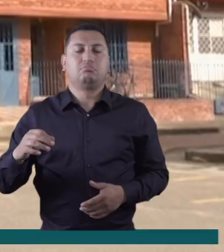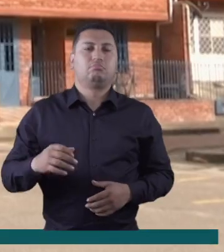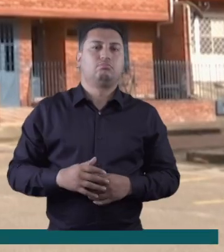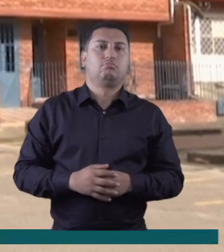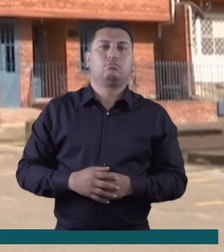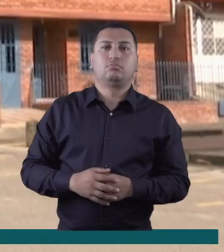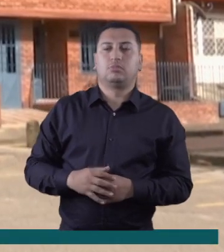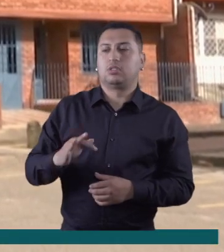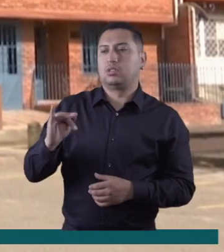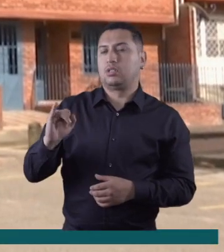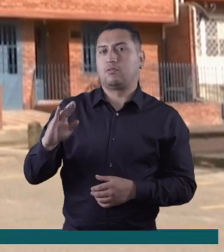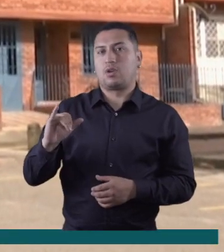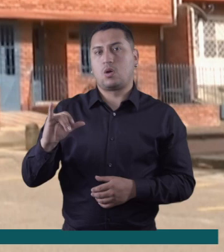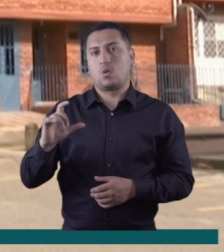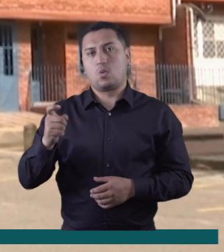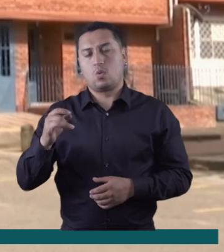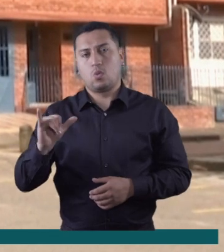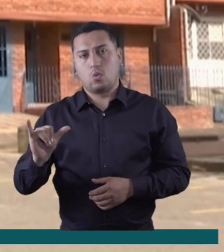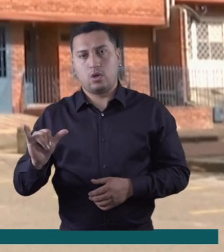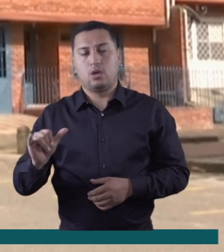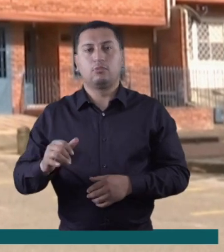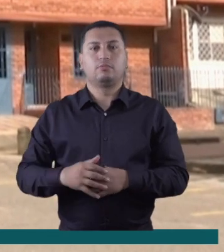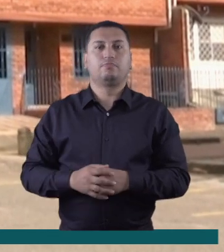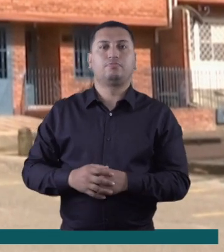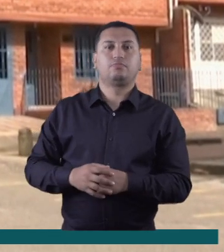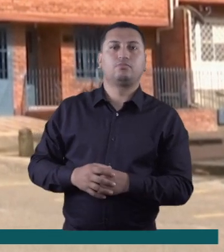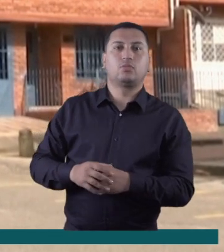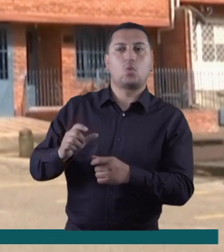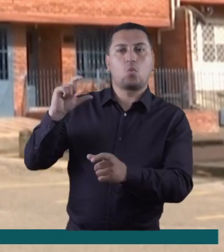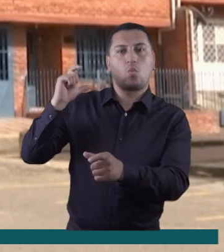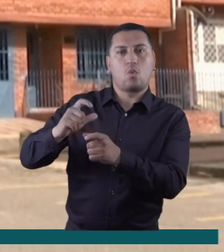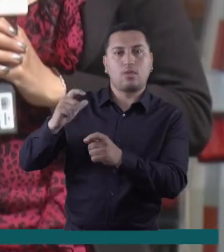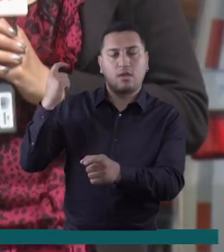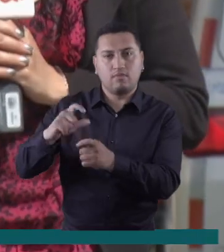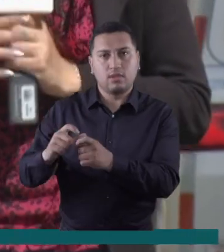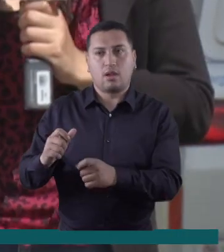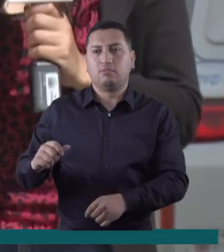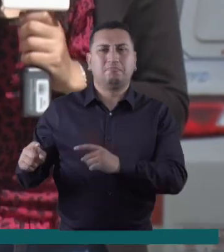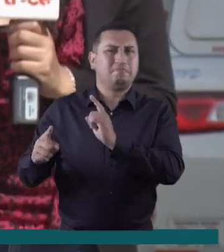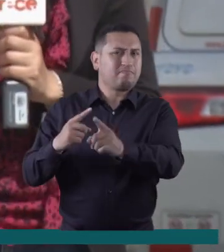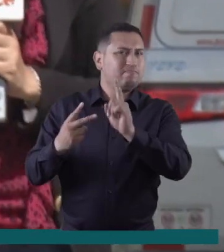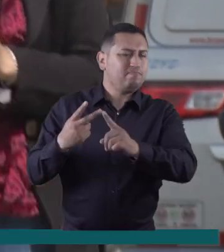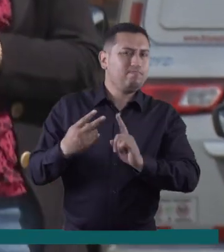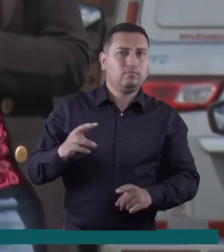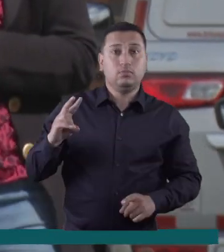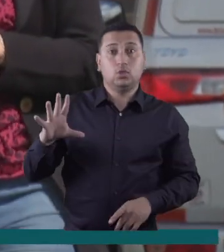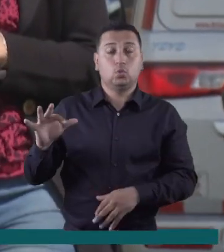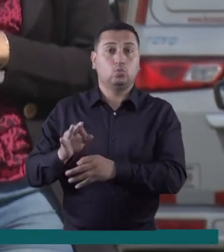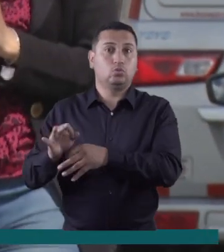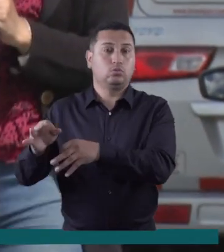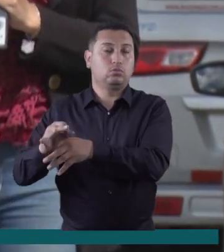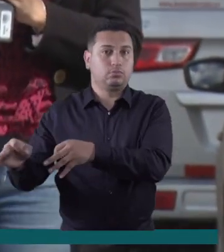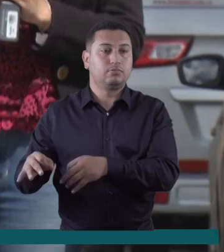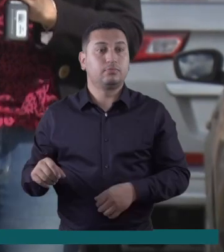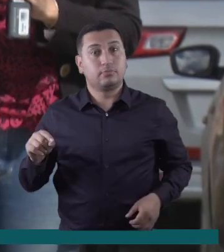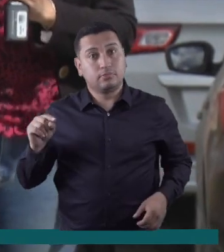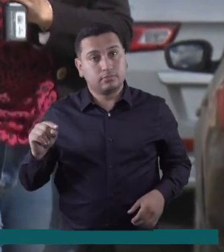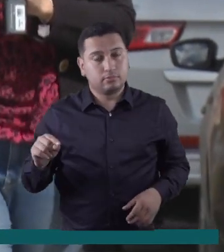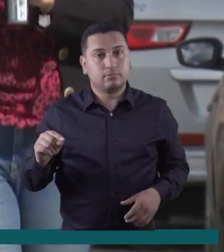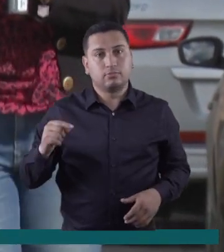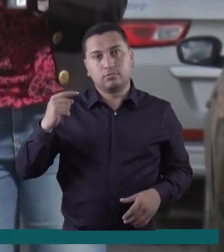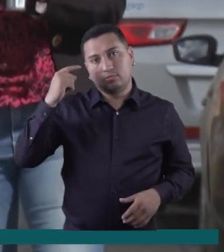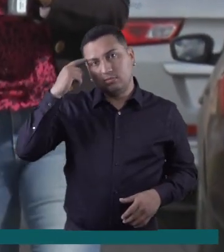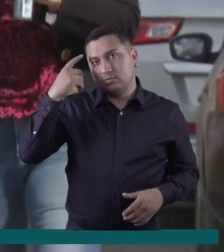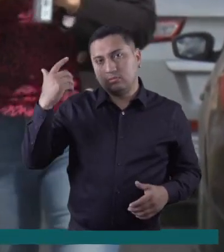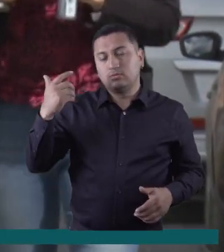Apulo, San Antonio del Tequendama, Tibacuy, Guatavita, Subachoque y Tibirita. Otro de los beneficios de estas actualizaciones busca